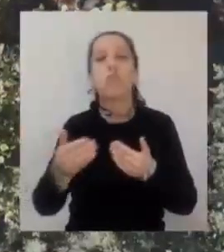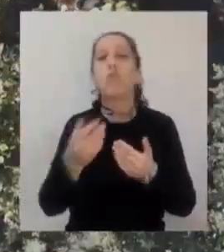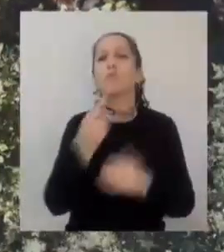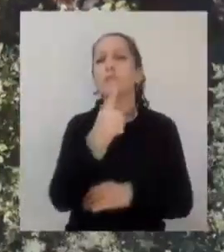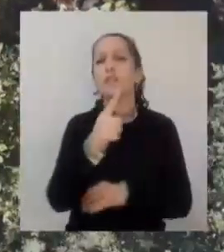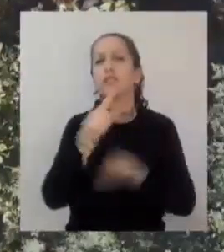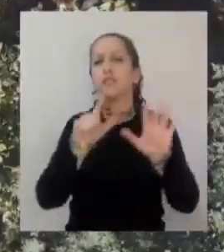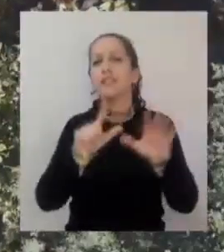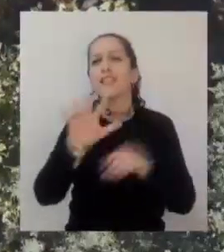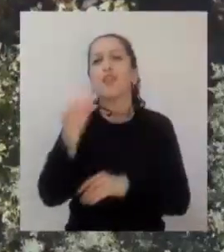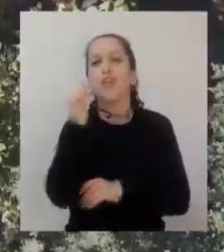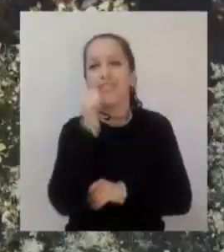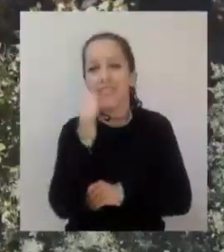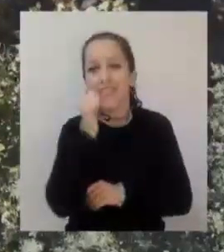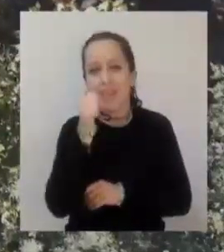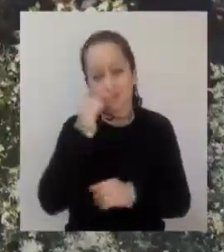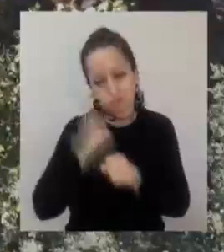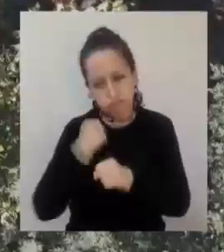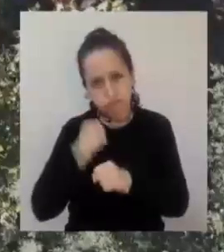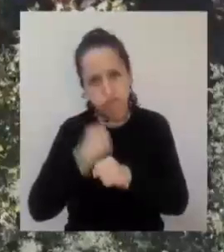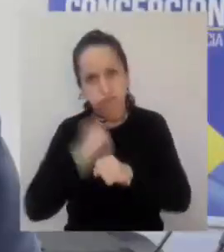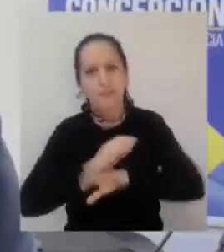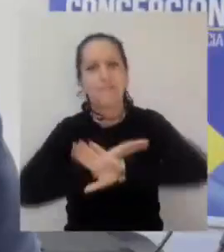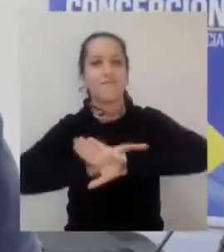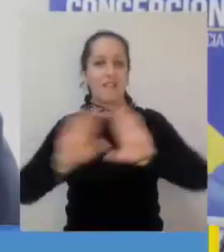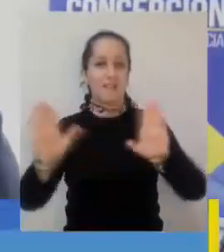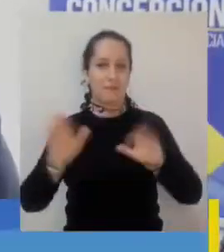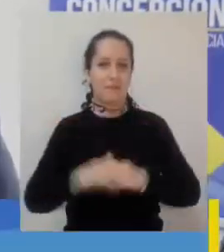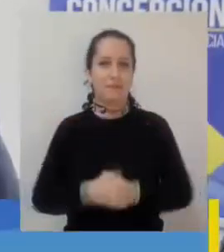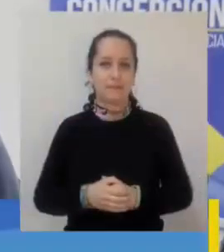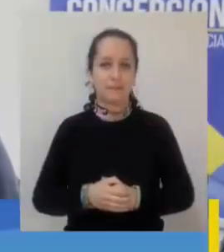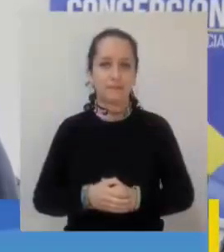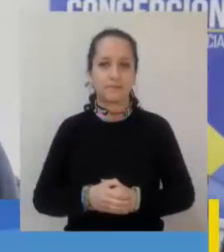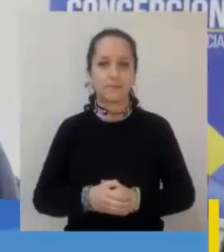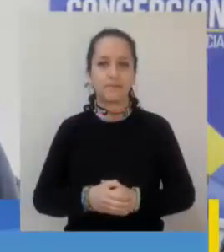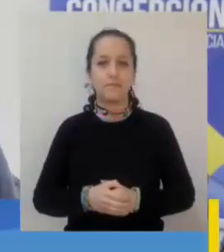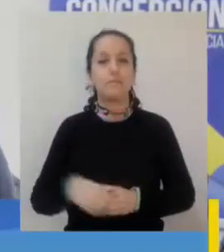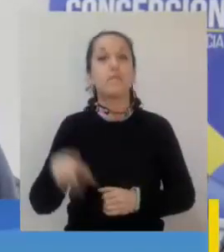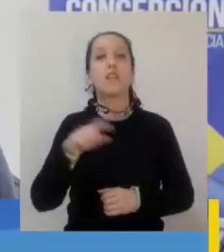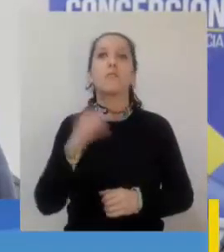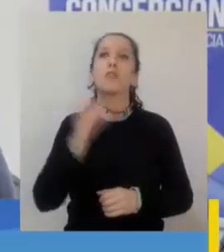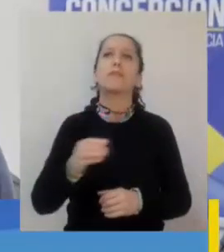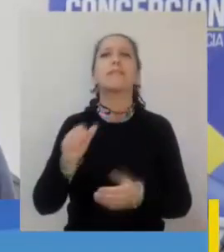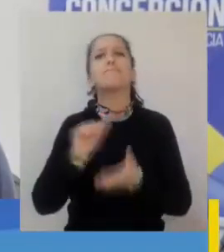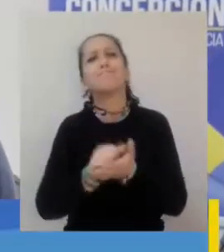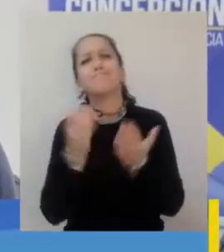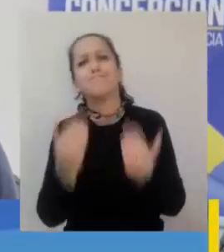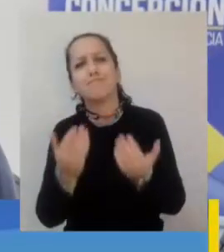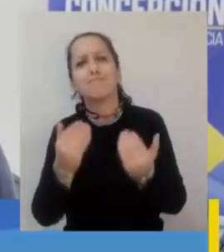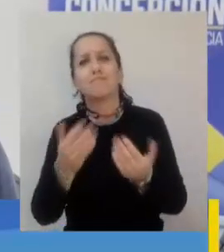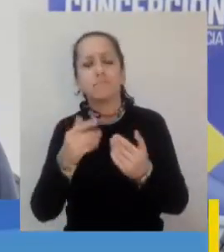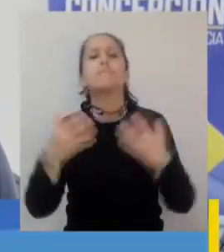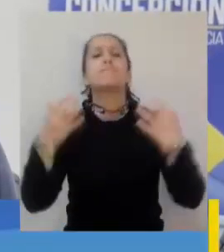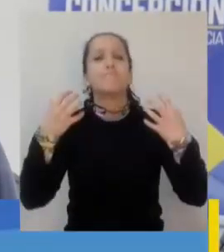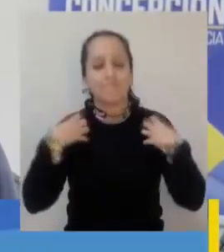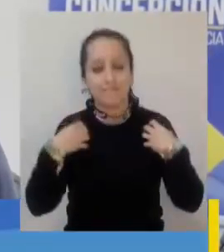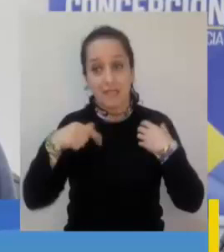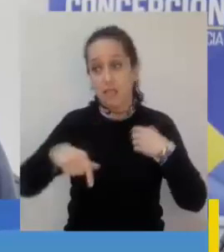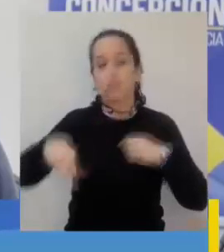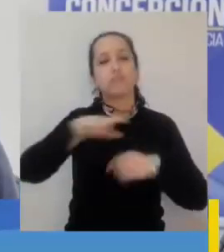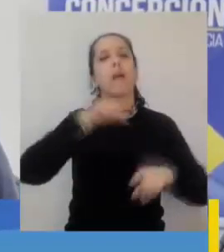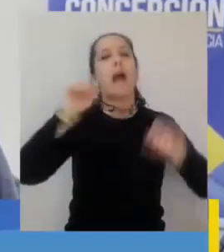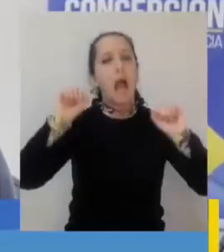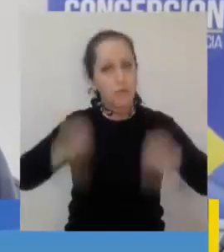175 días corridos. La demanda que hoy día se concreta, se resuelve por parte de esta administración y también